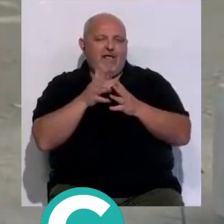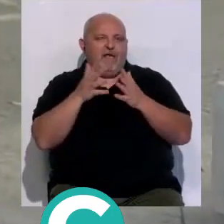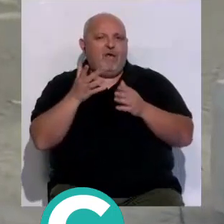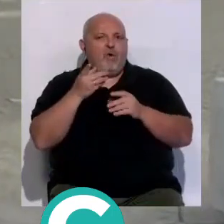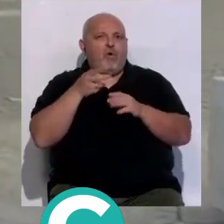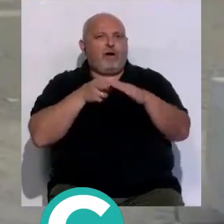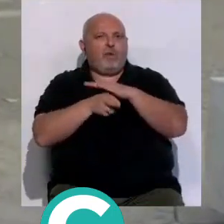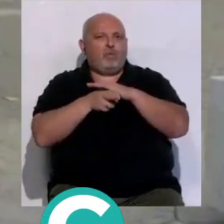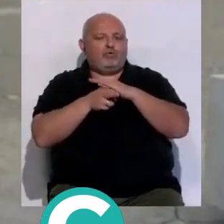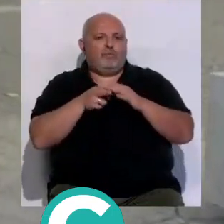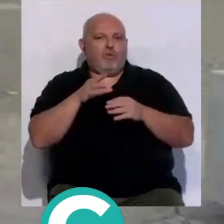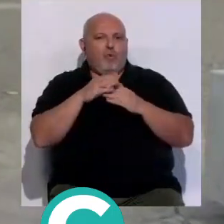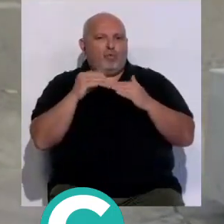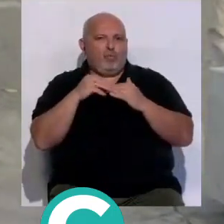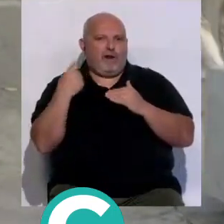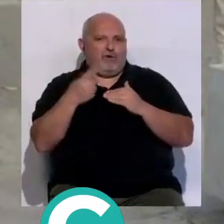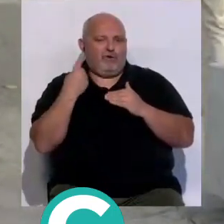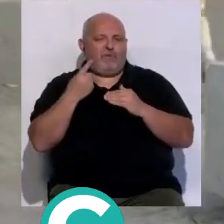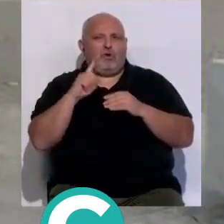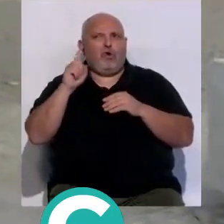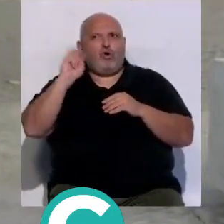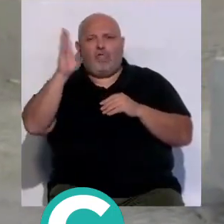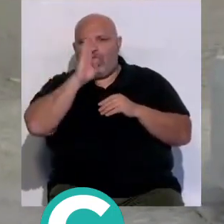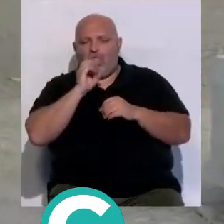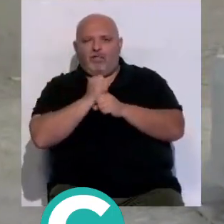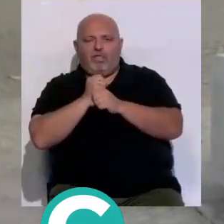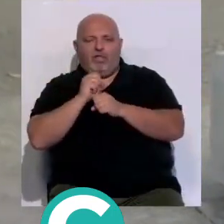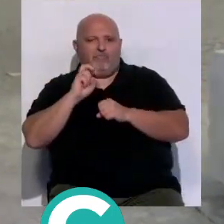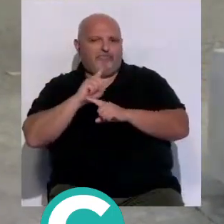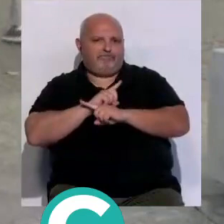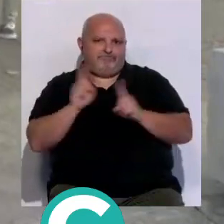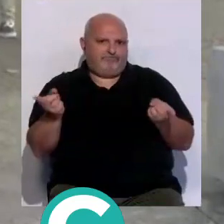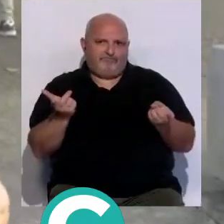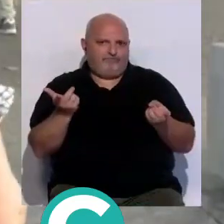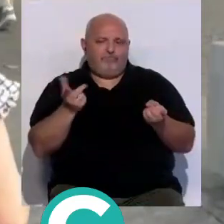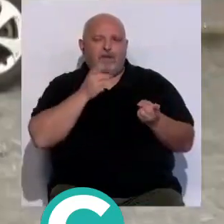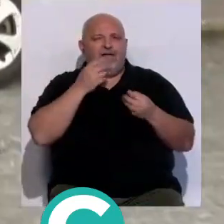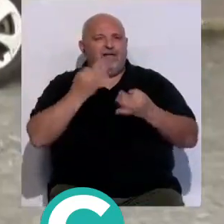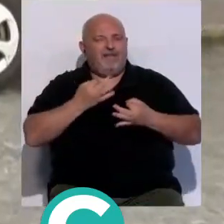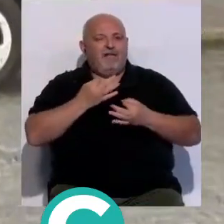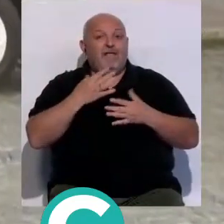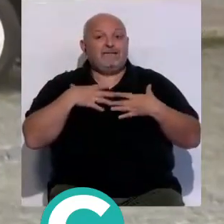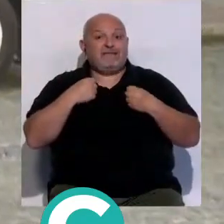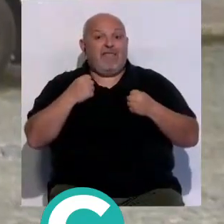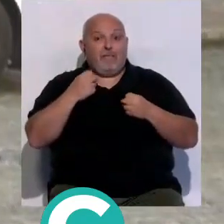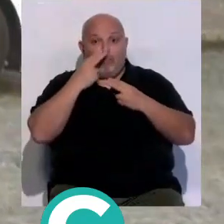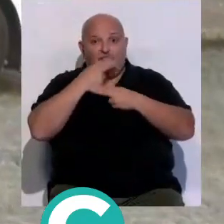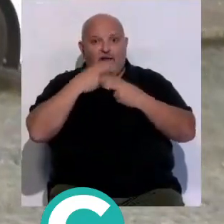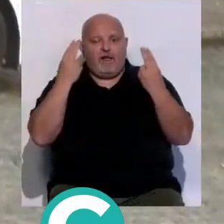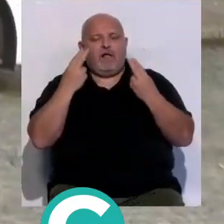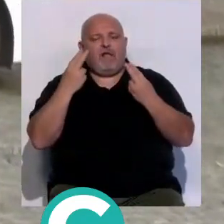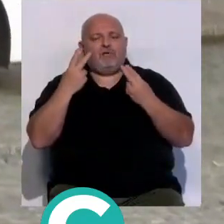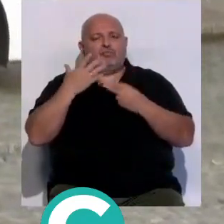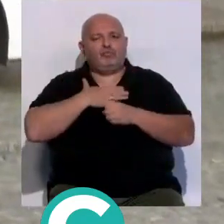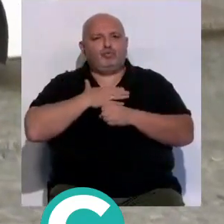ratio por pacientes y contra el intrusismo profesional pero sobre todo para que la sanidad pública les permita